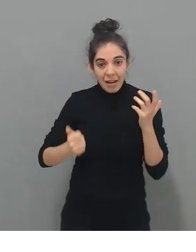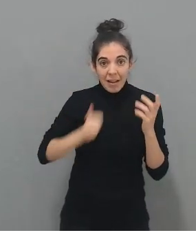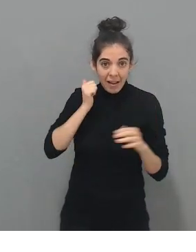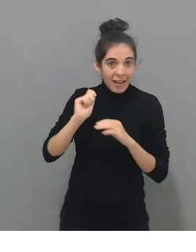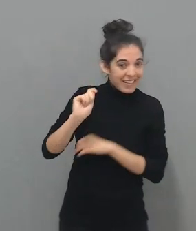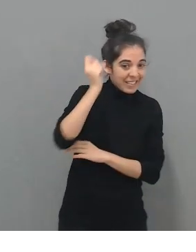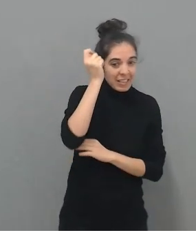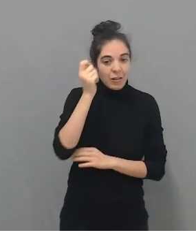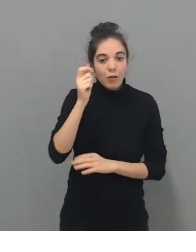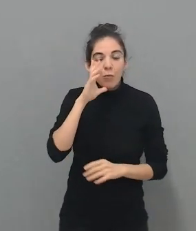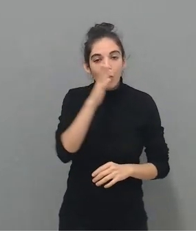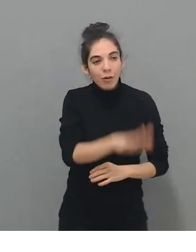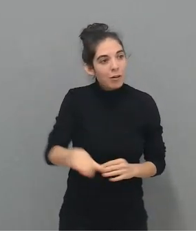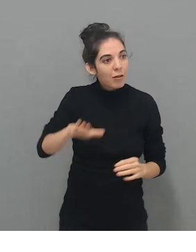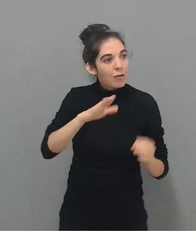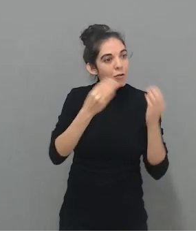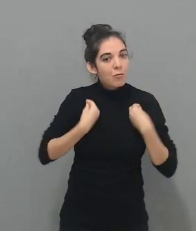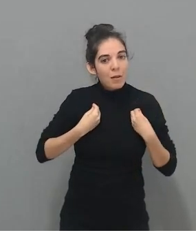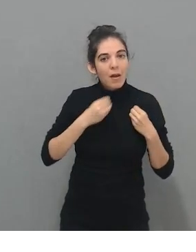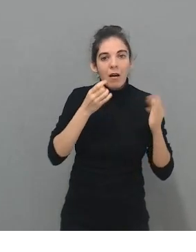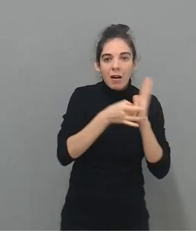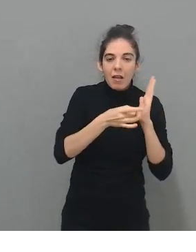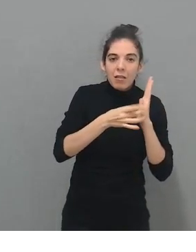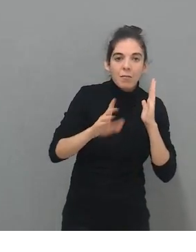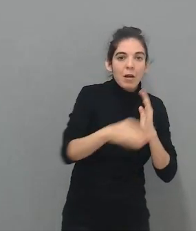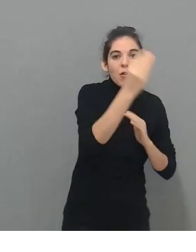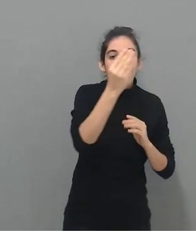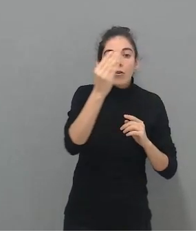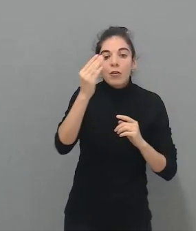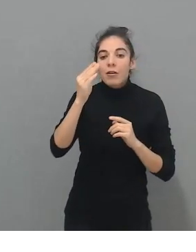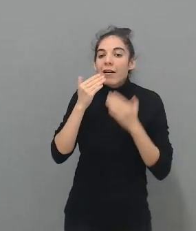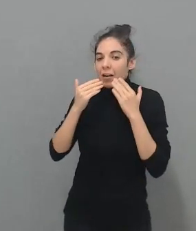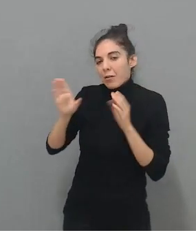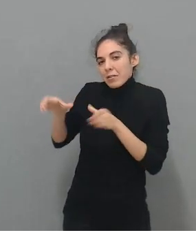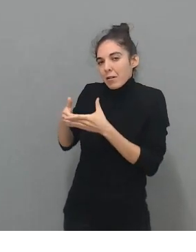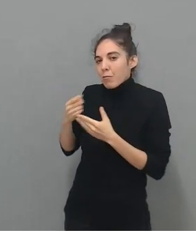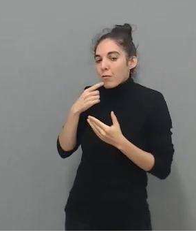es de las personas que me he rodeado. Entonces, bueno, aquí tenéis parte del equipo.